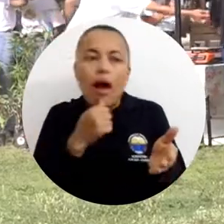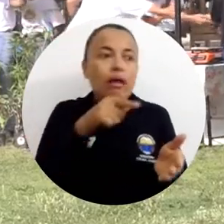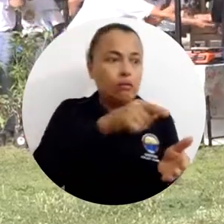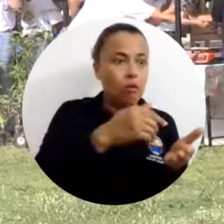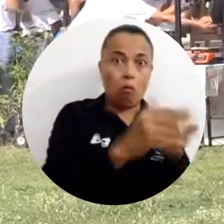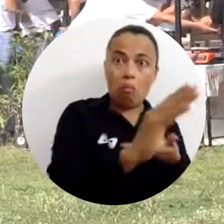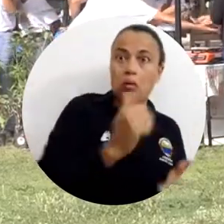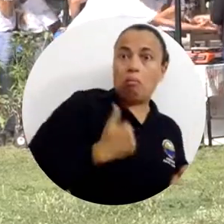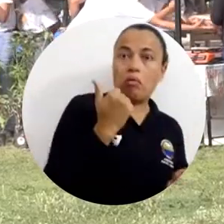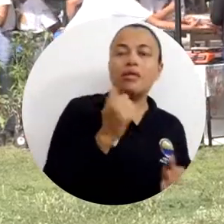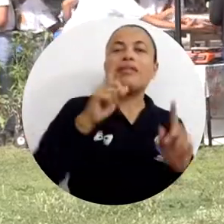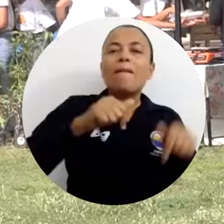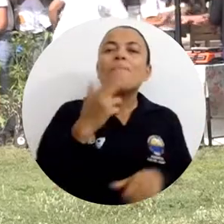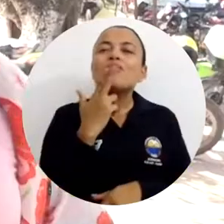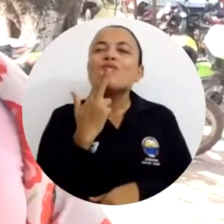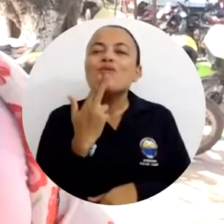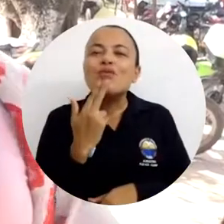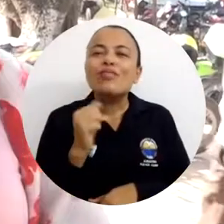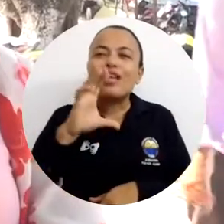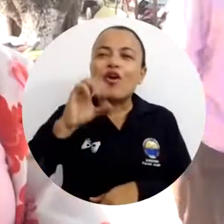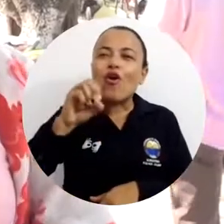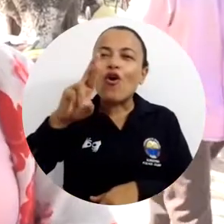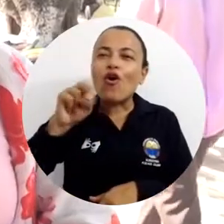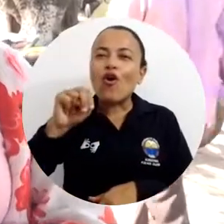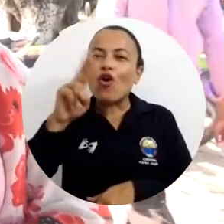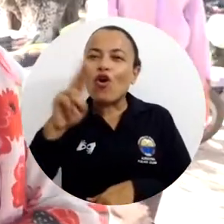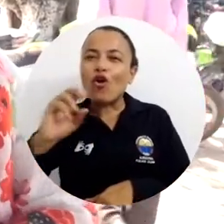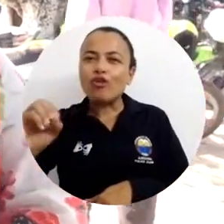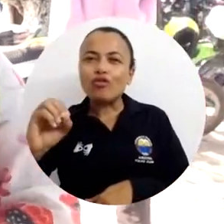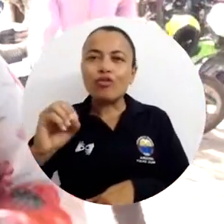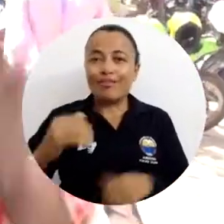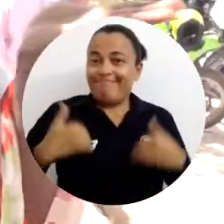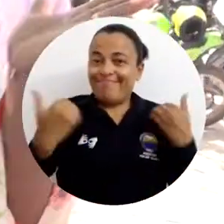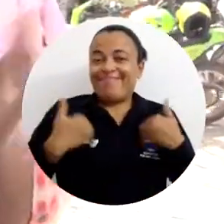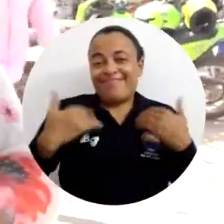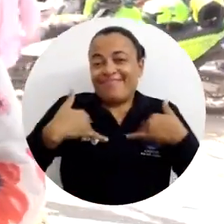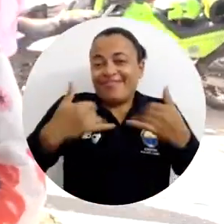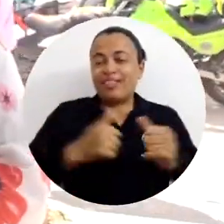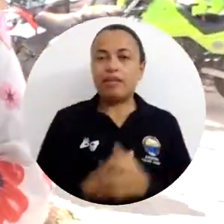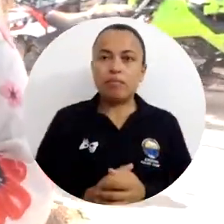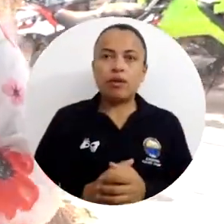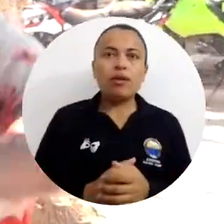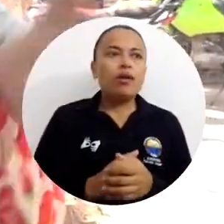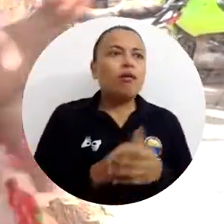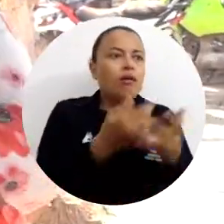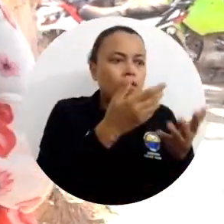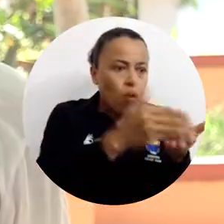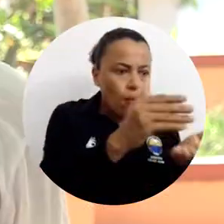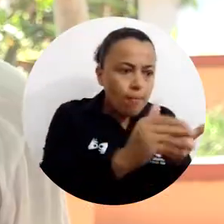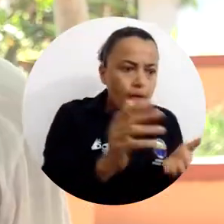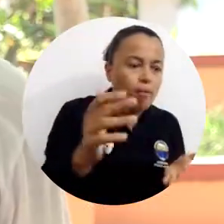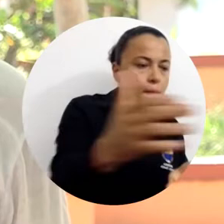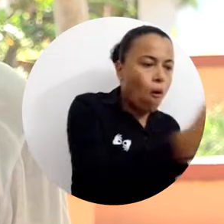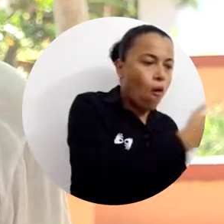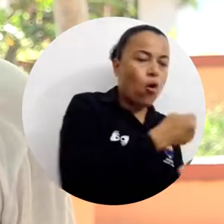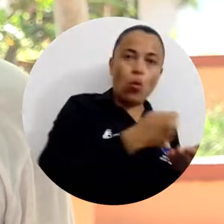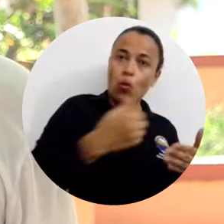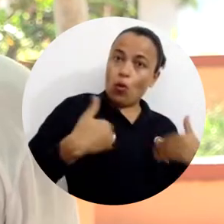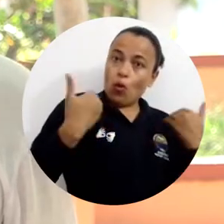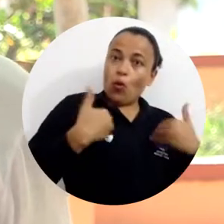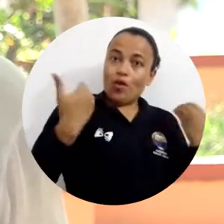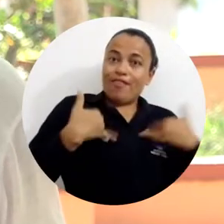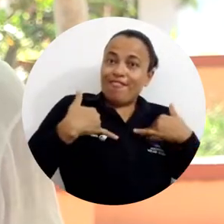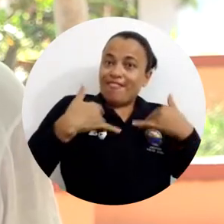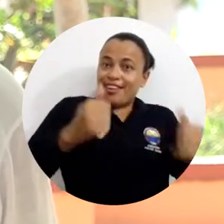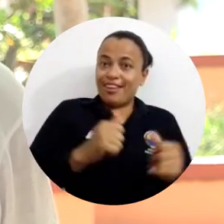que también me gusta. Me voy contenta, feliz porque llevo esto y fresquecito. No sabía que tenía esa